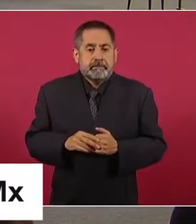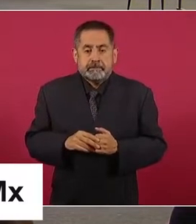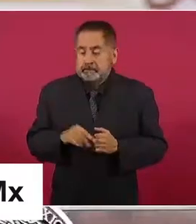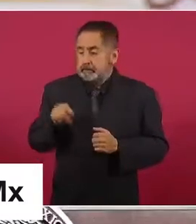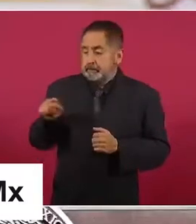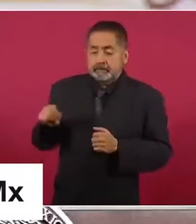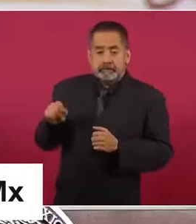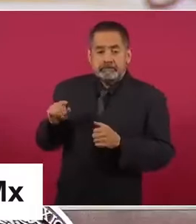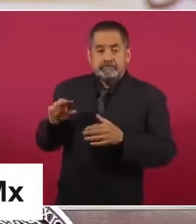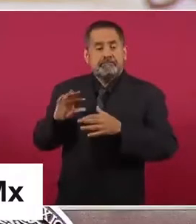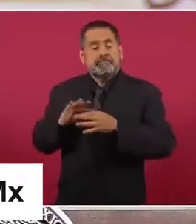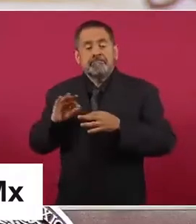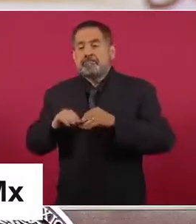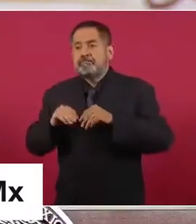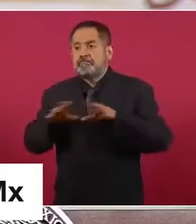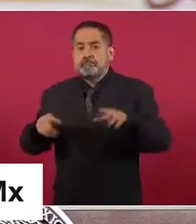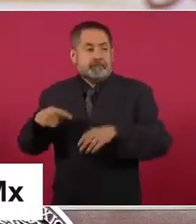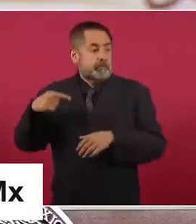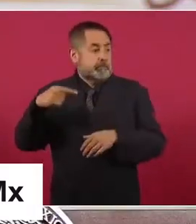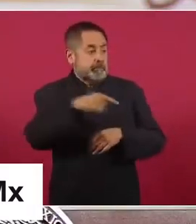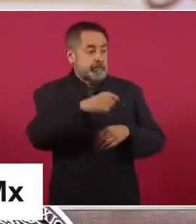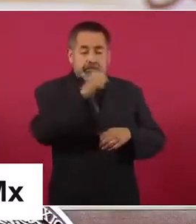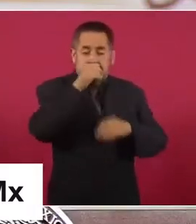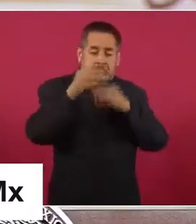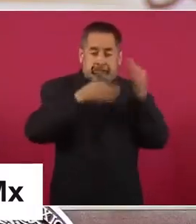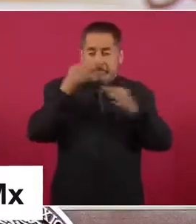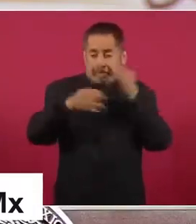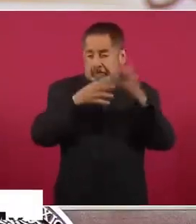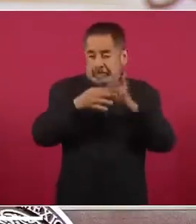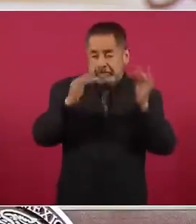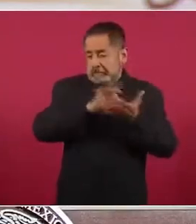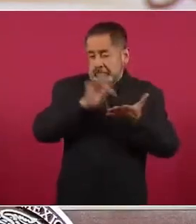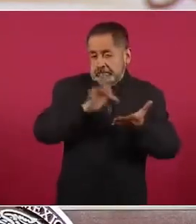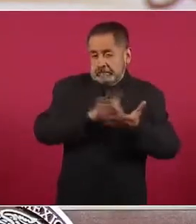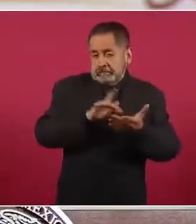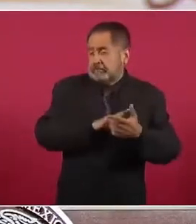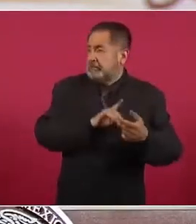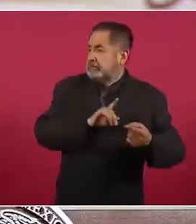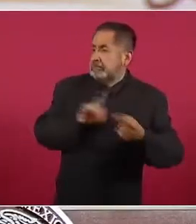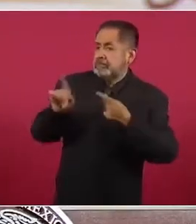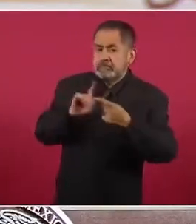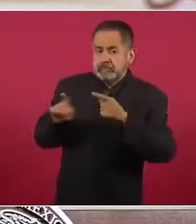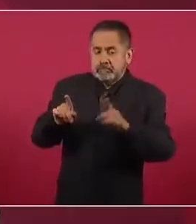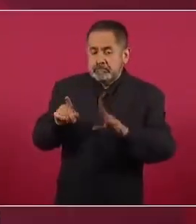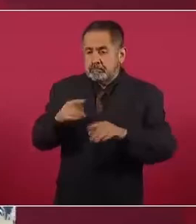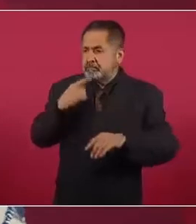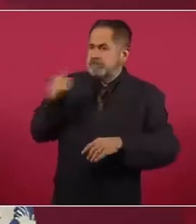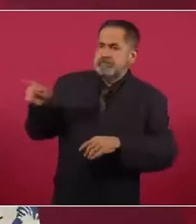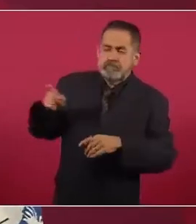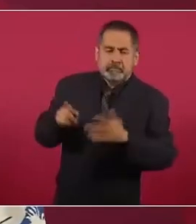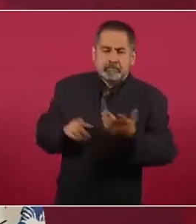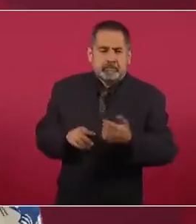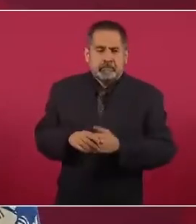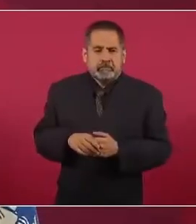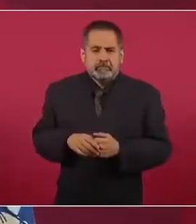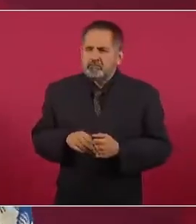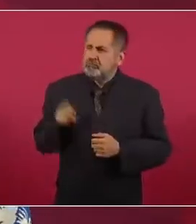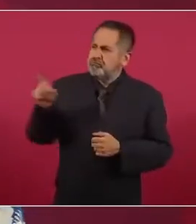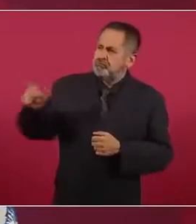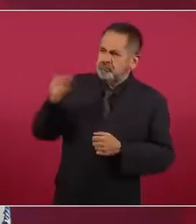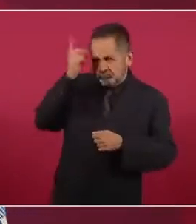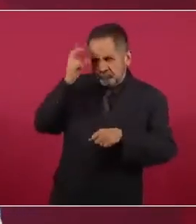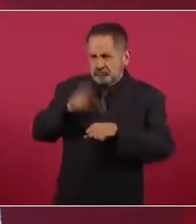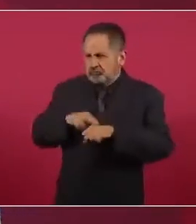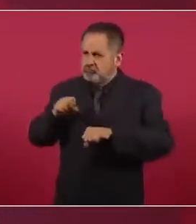se pronunció el mandatario, se lanzaron en medios y redes a denunciar, escuche bien, autoritarismo,